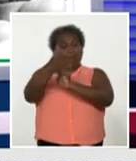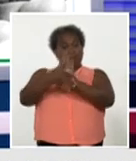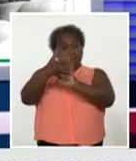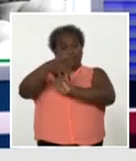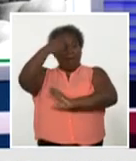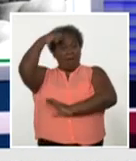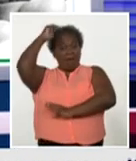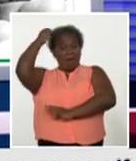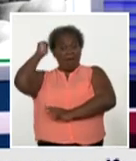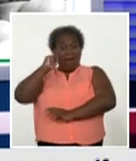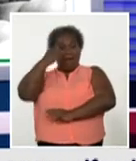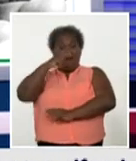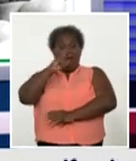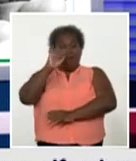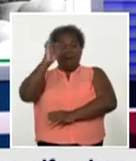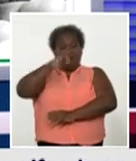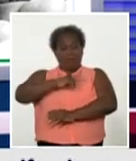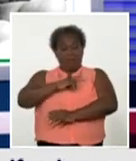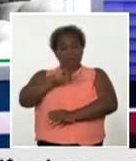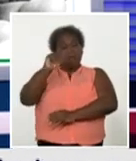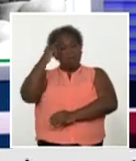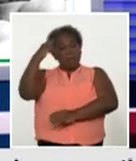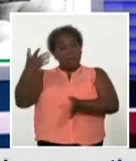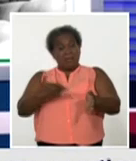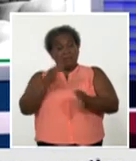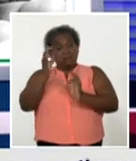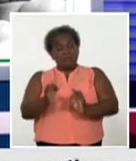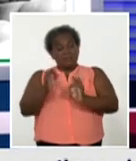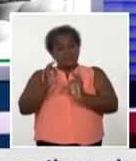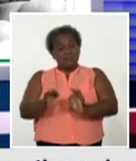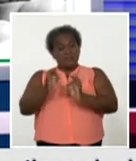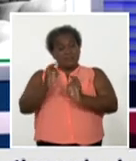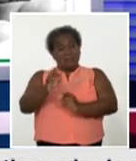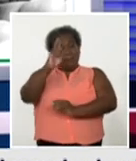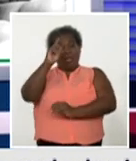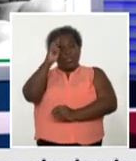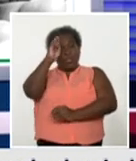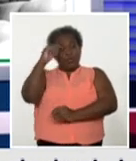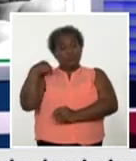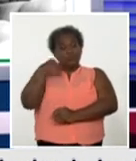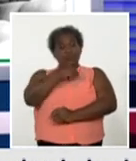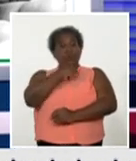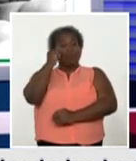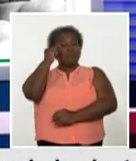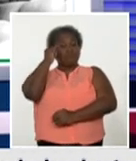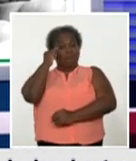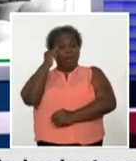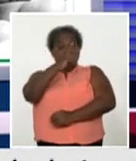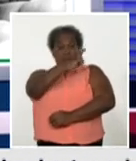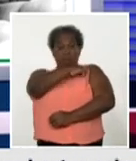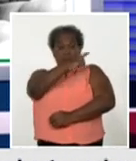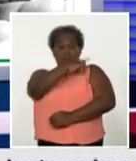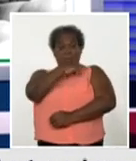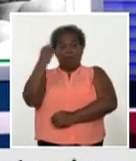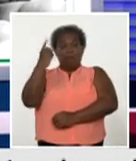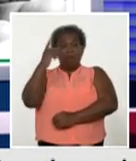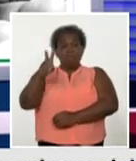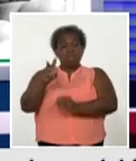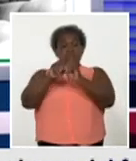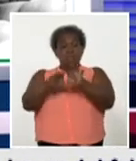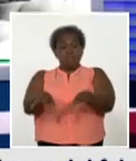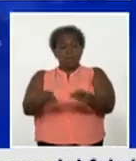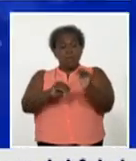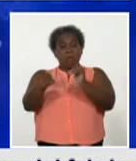Ania Reigada, y damos la bienvenida, como cada mañana, al doctor Francisco Durán García, director nacional de epidemiología del